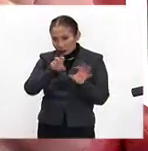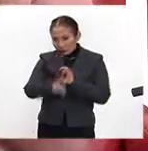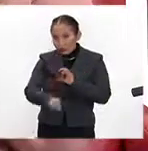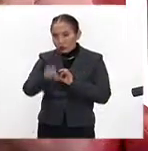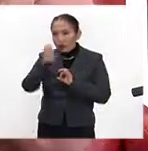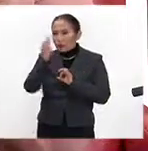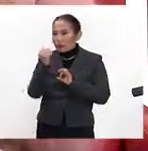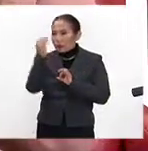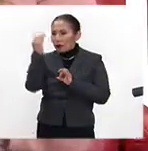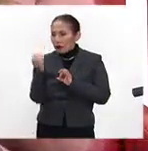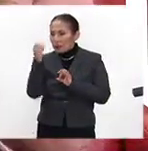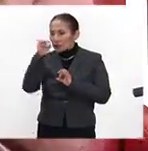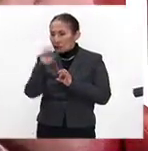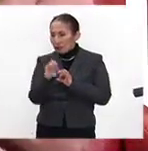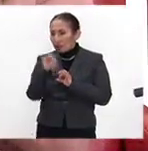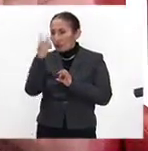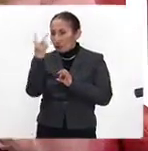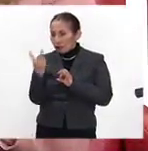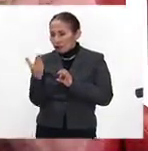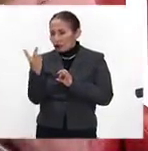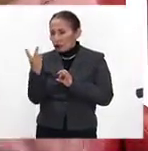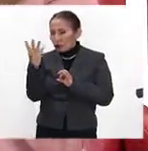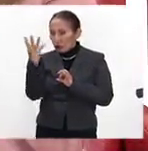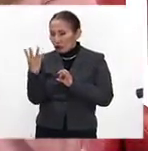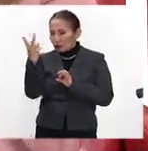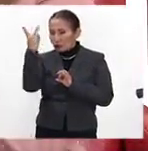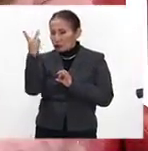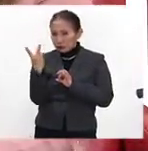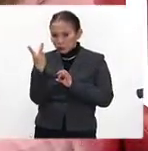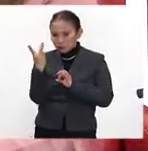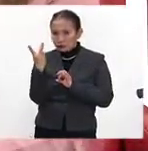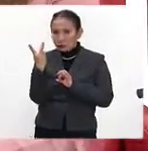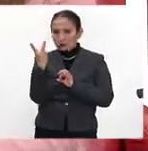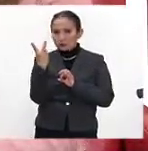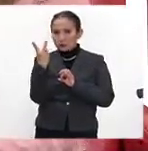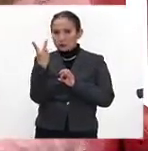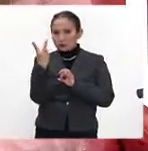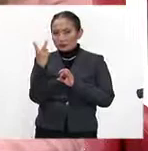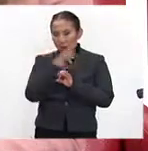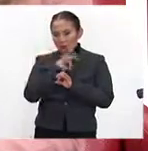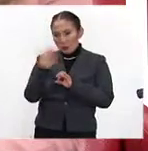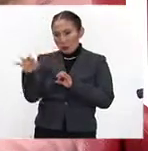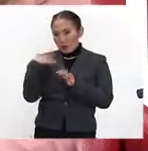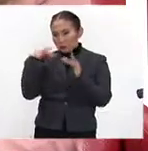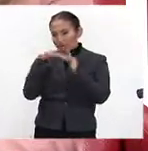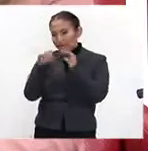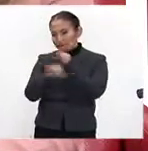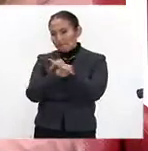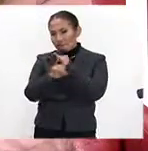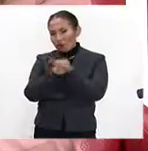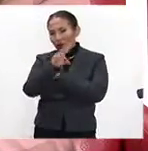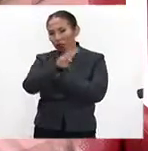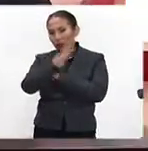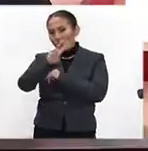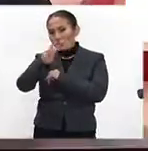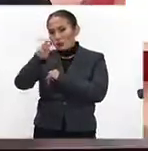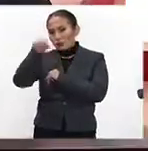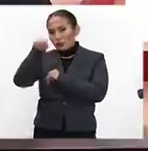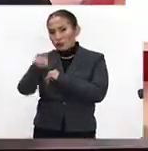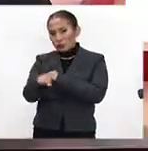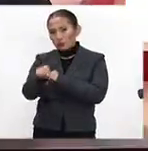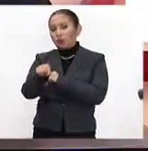01800-990-242. Ajá. Y nos pueden encontrar en la página www